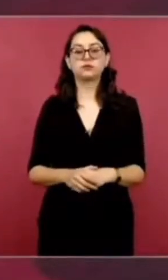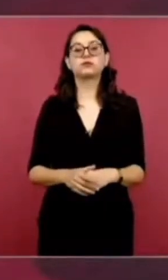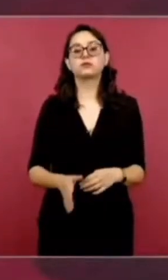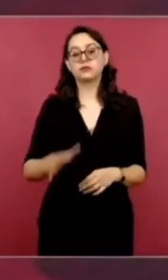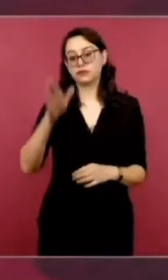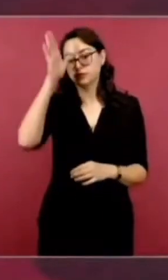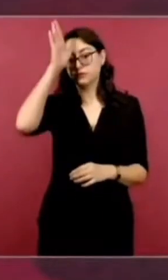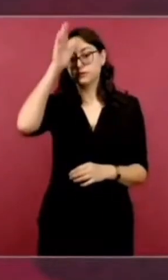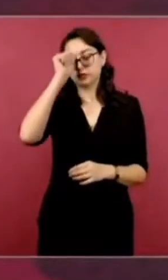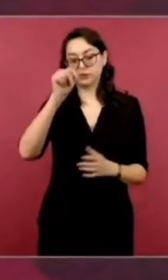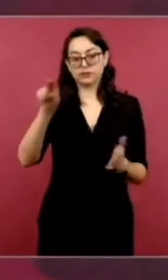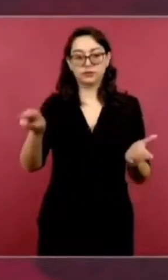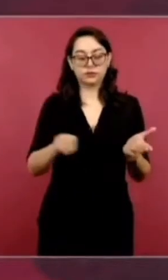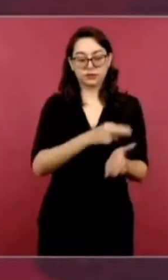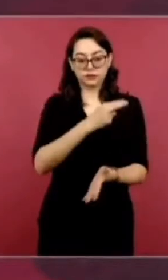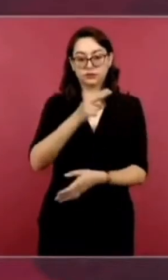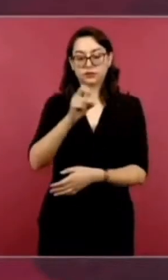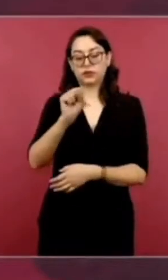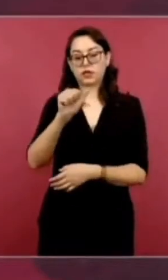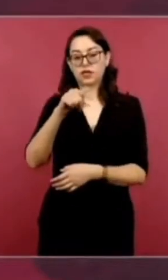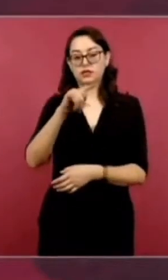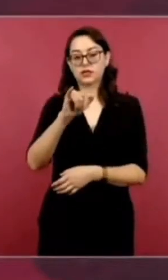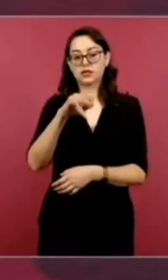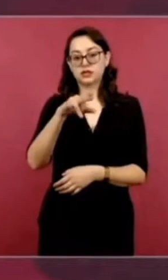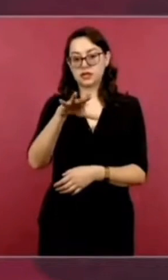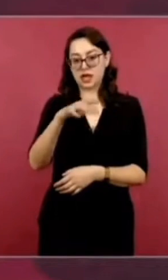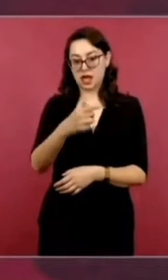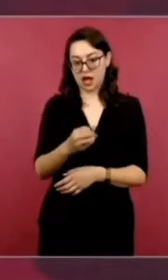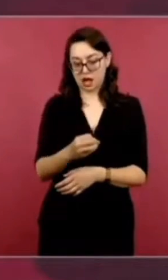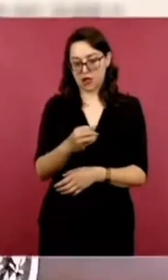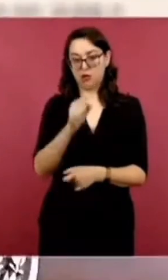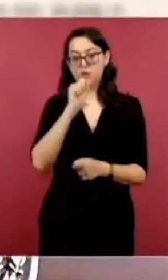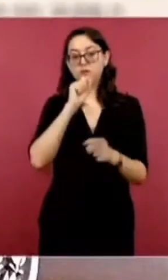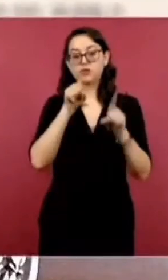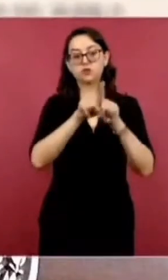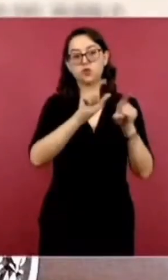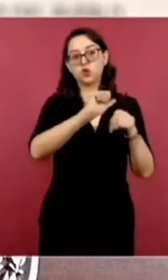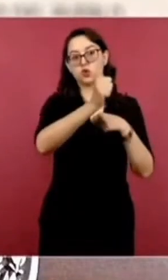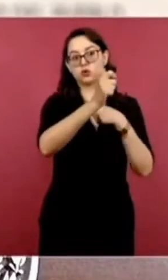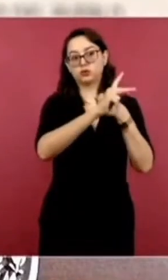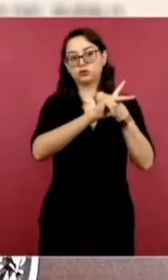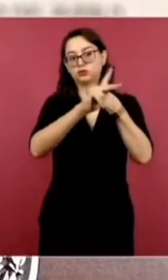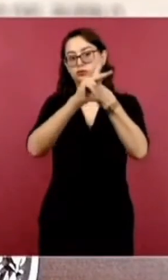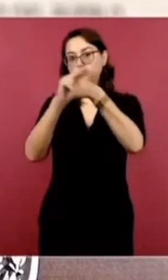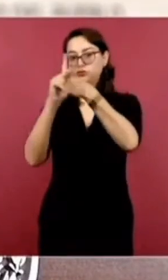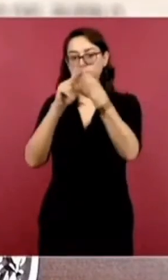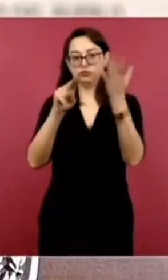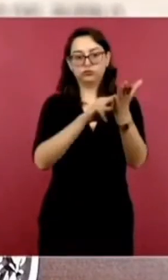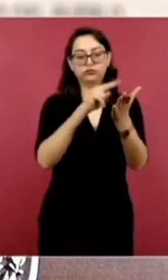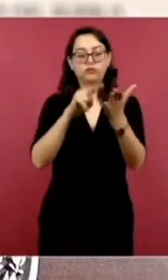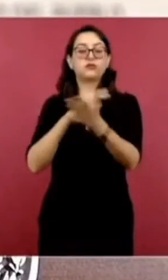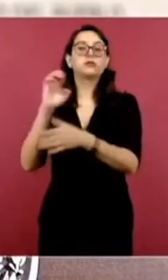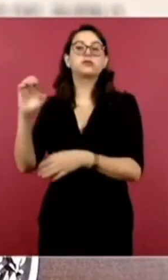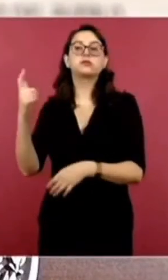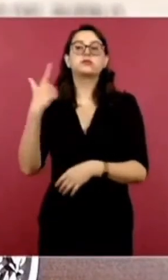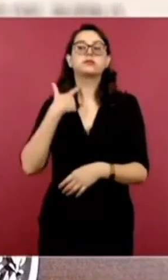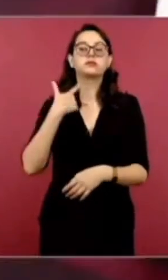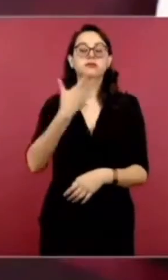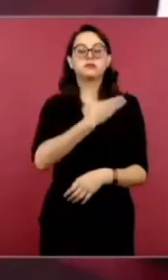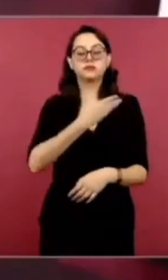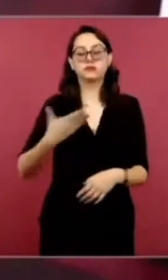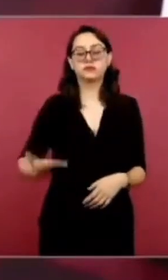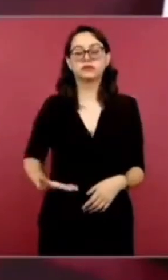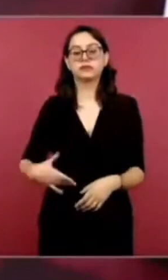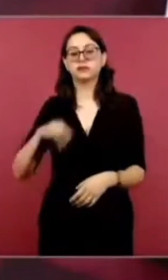compromiso de Santiago junto con otros jefes de Estado y expresidentes chilenos. Este